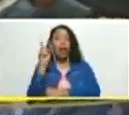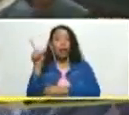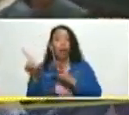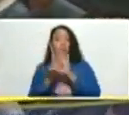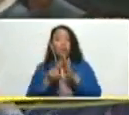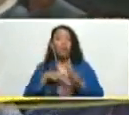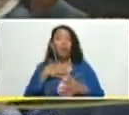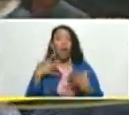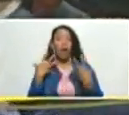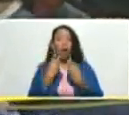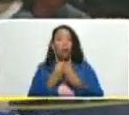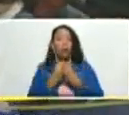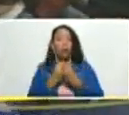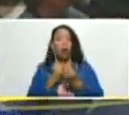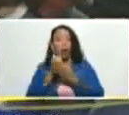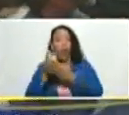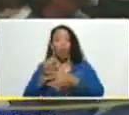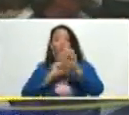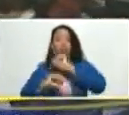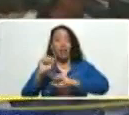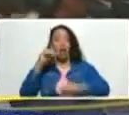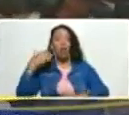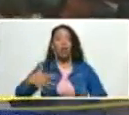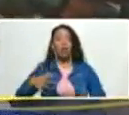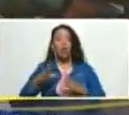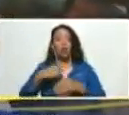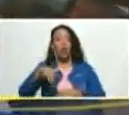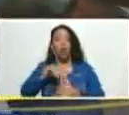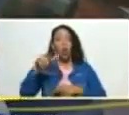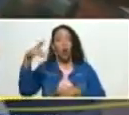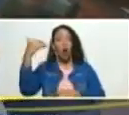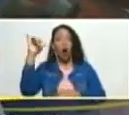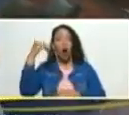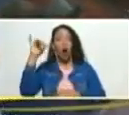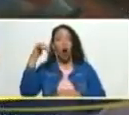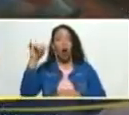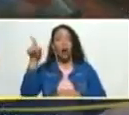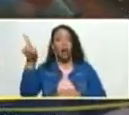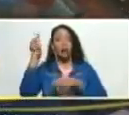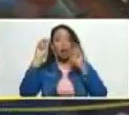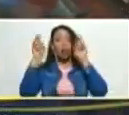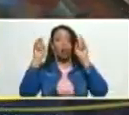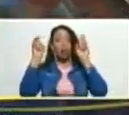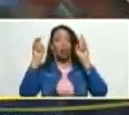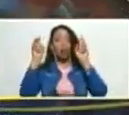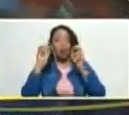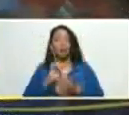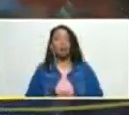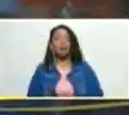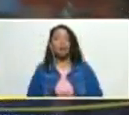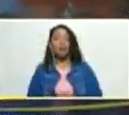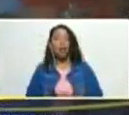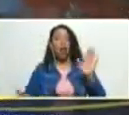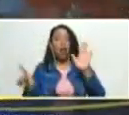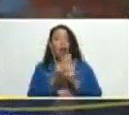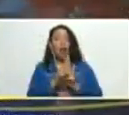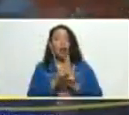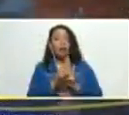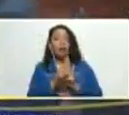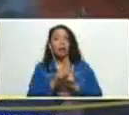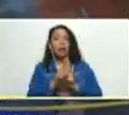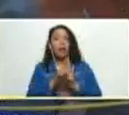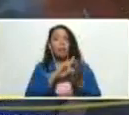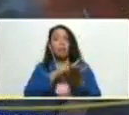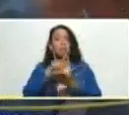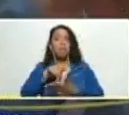ayudarles a acompañar a defender los derechos que todas ellas tengan en ese sentido la ley de